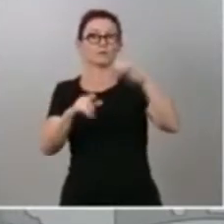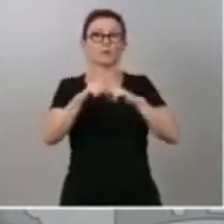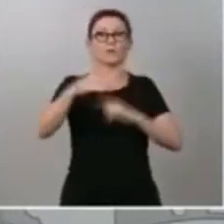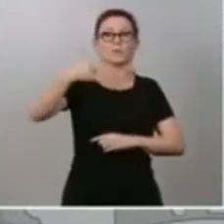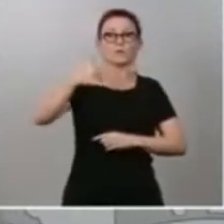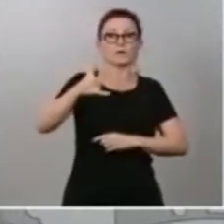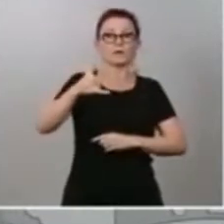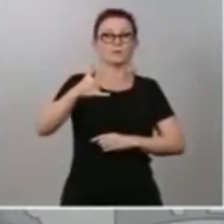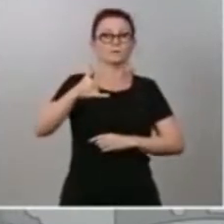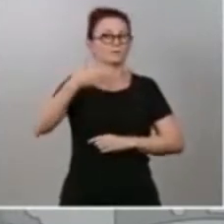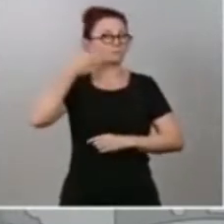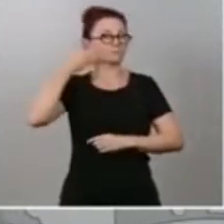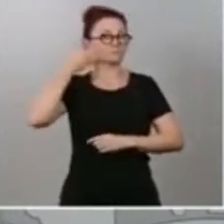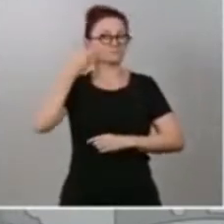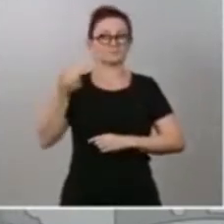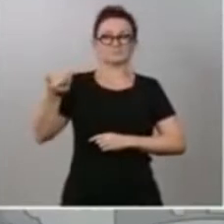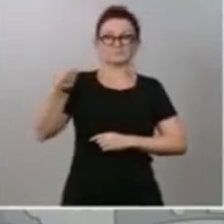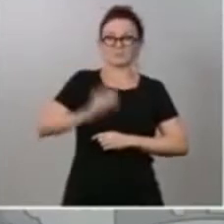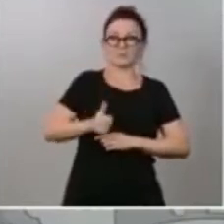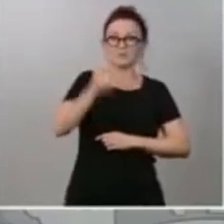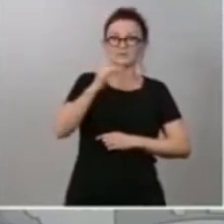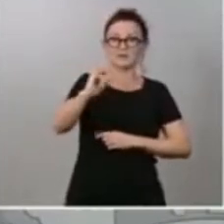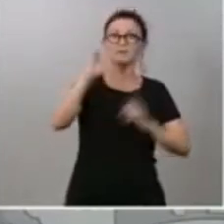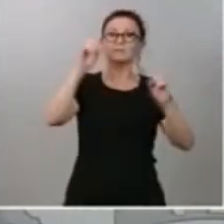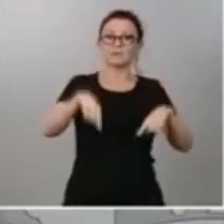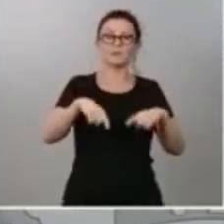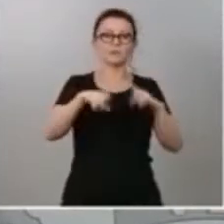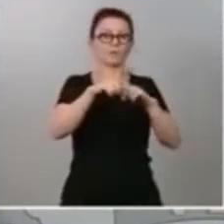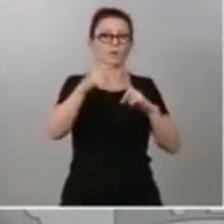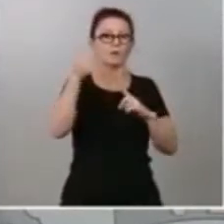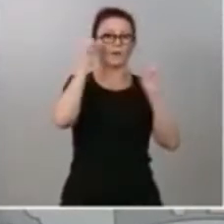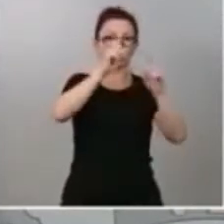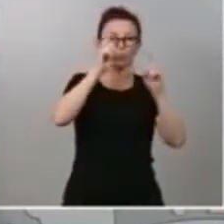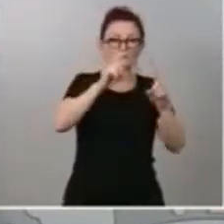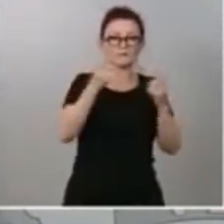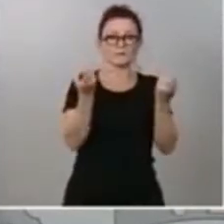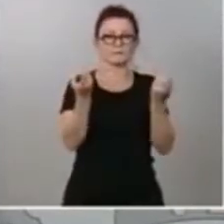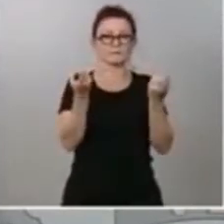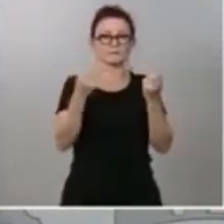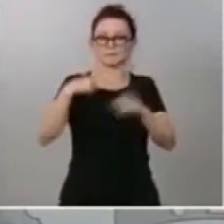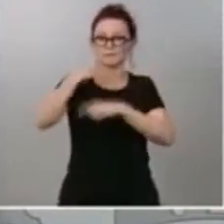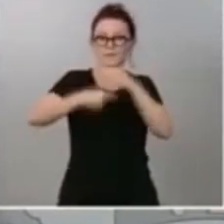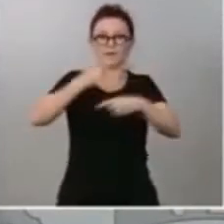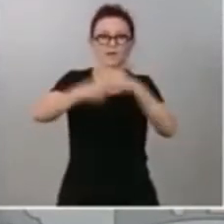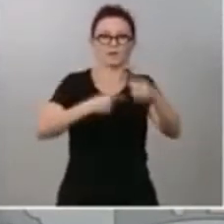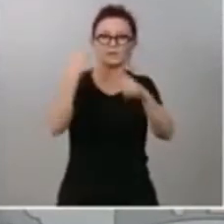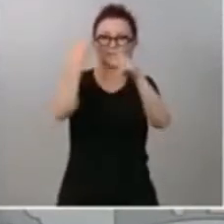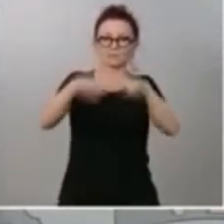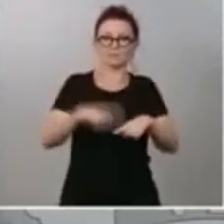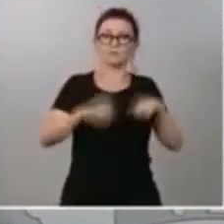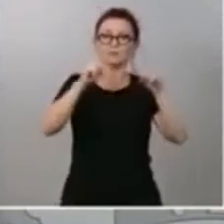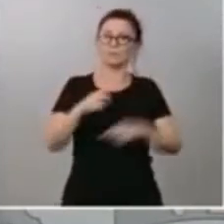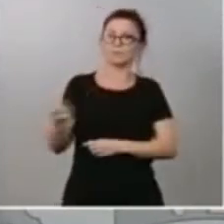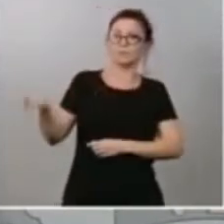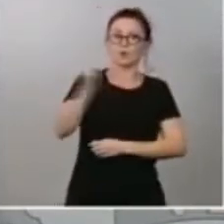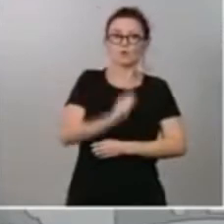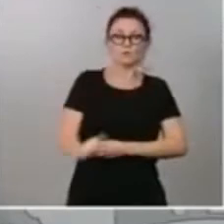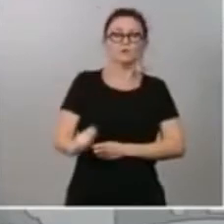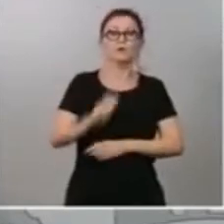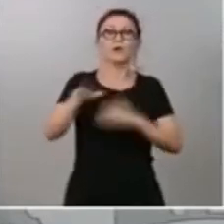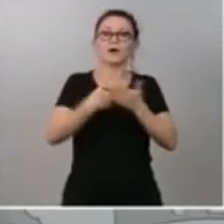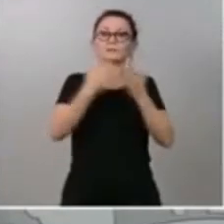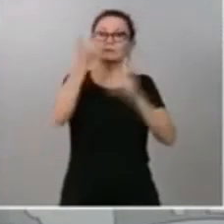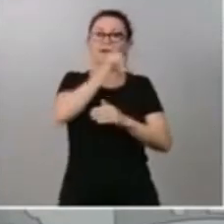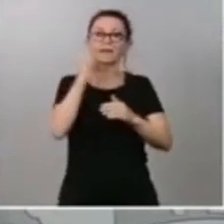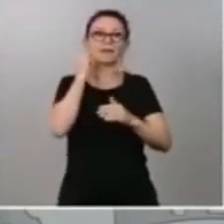entre brechas educativas, entre brechas intergeneracionales, entre brechas de profesiones o incluso también la brecha de género, debemos